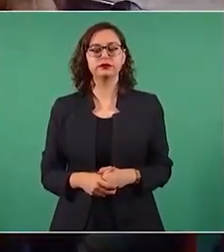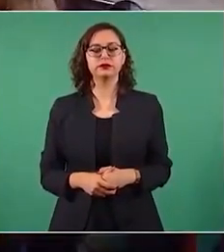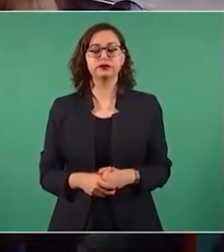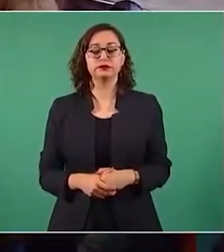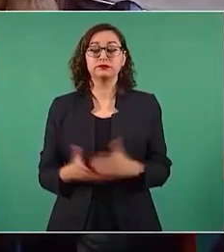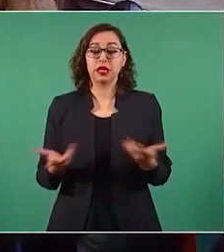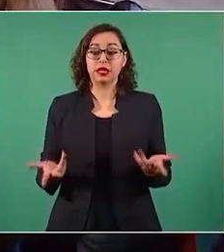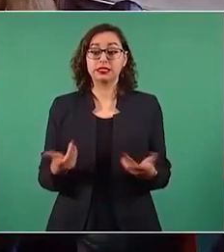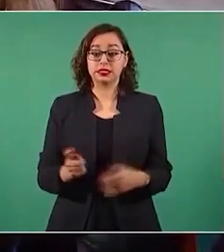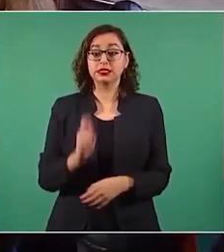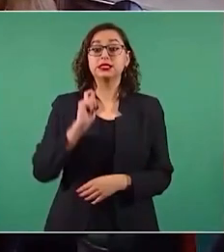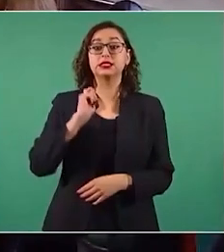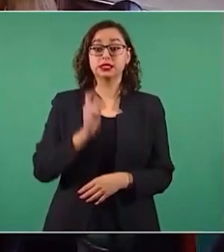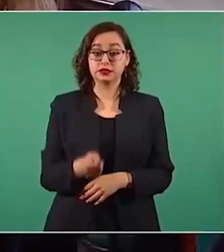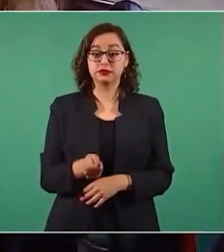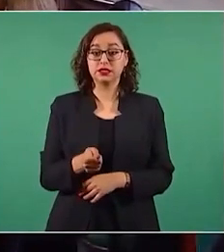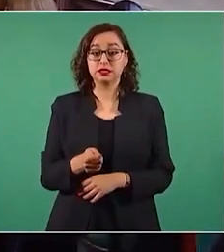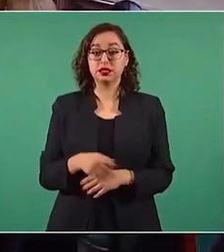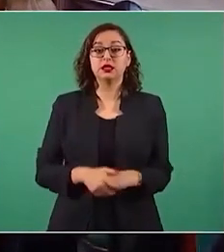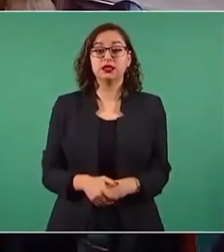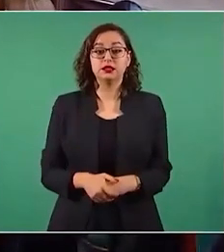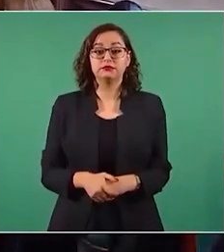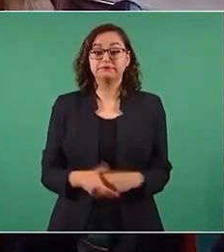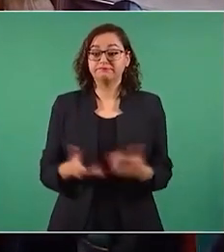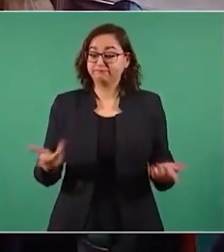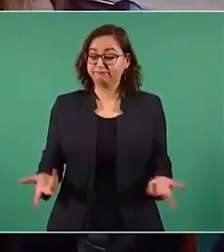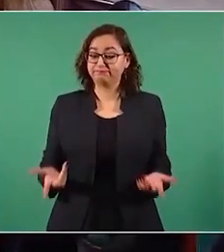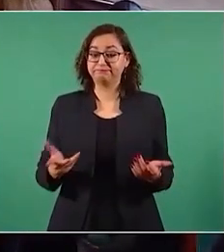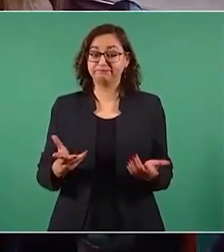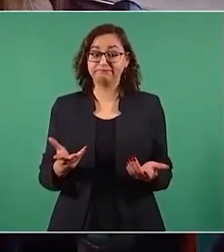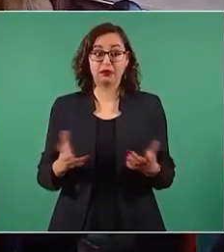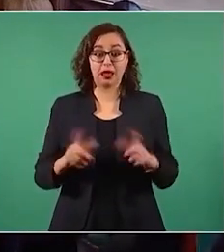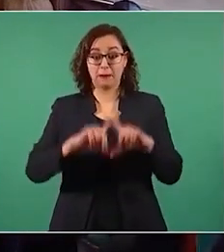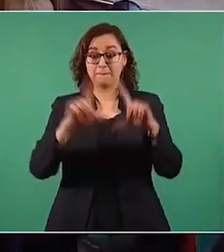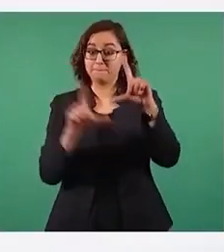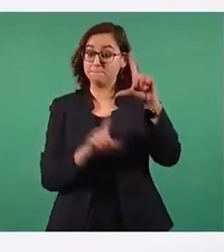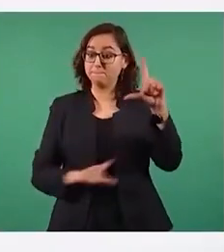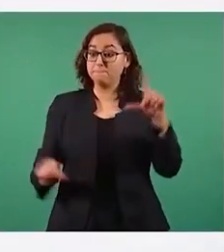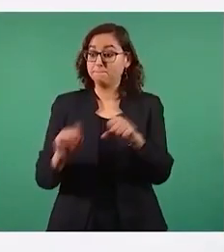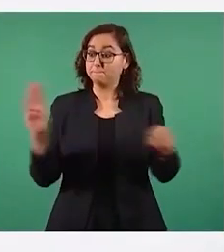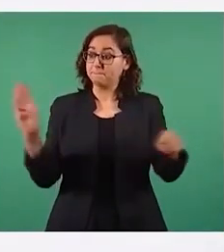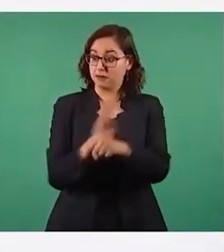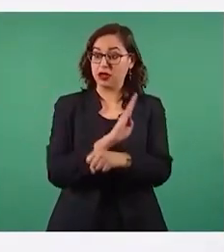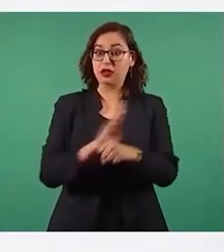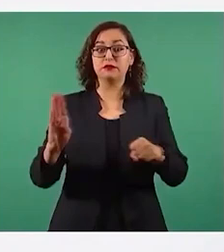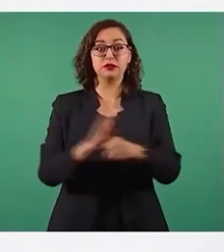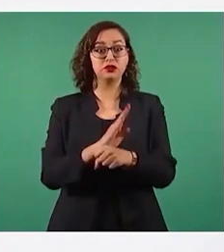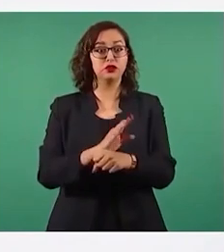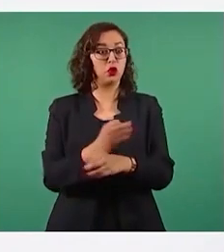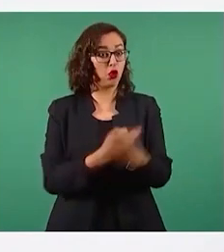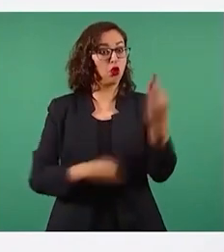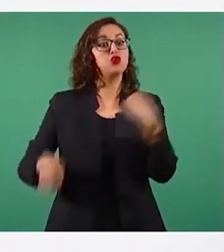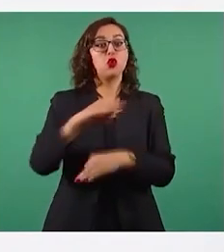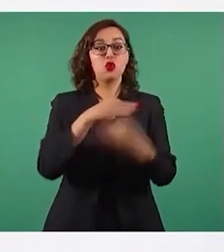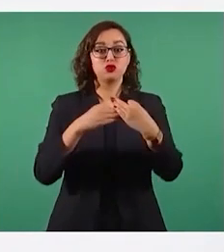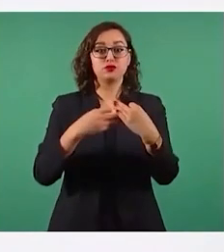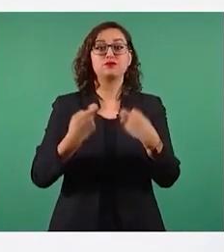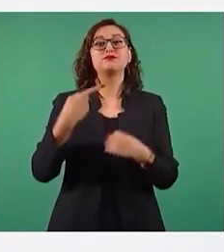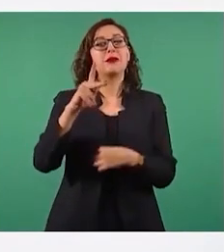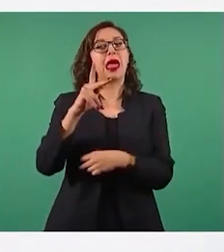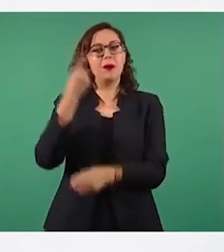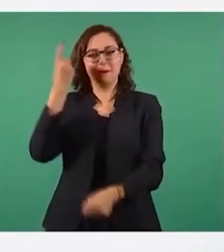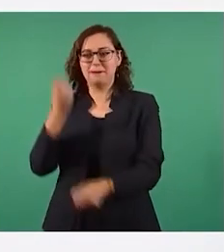es decir, debemos seguir aplicando el criterio de que por el bien de todos, primero los pobres, como lo